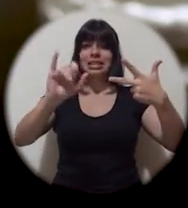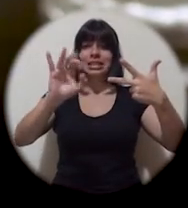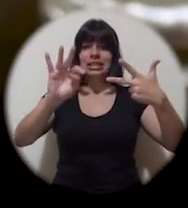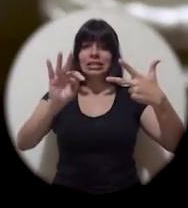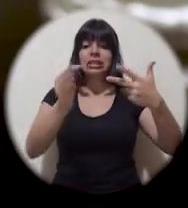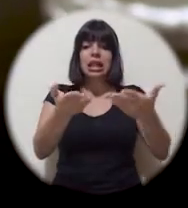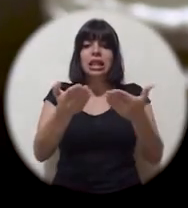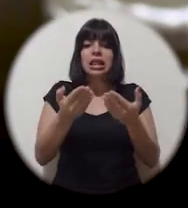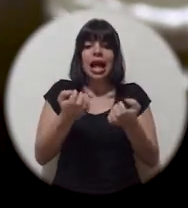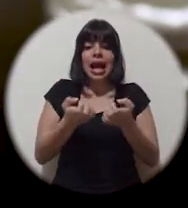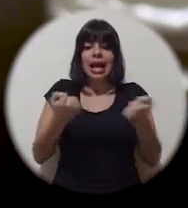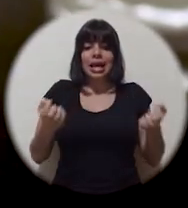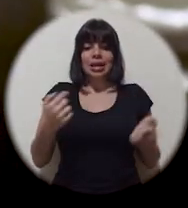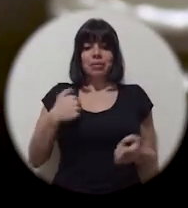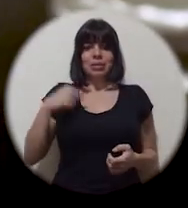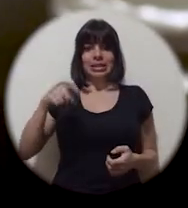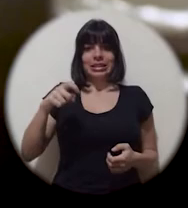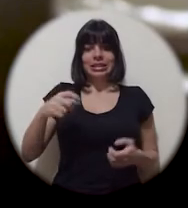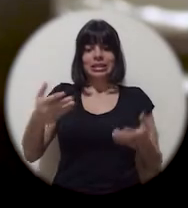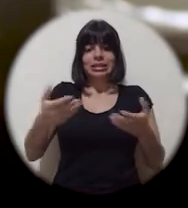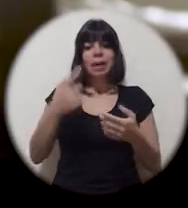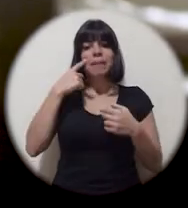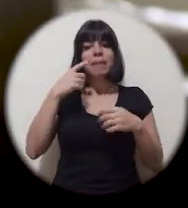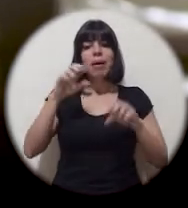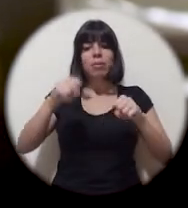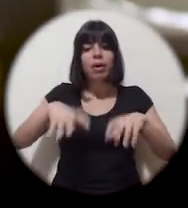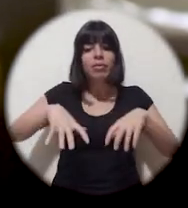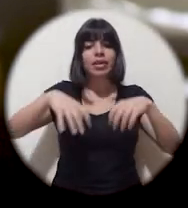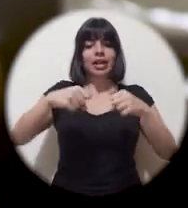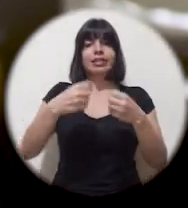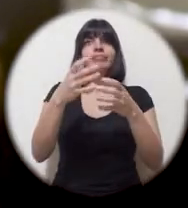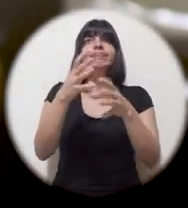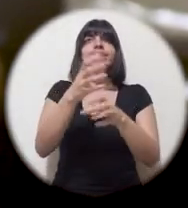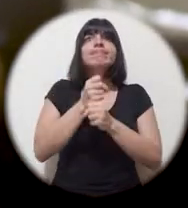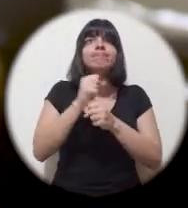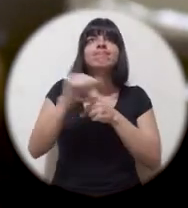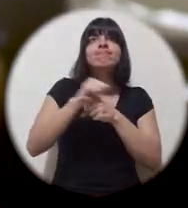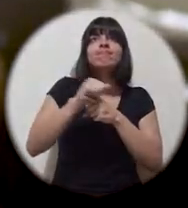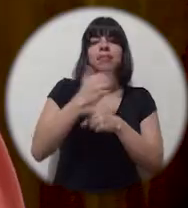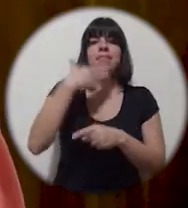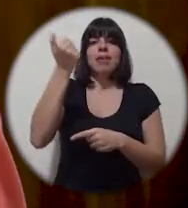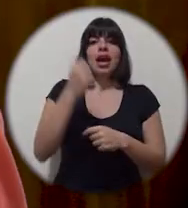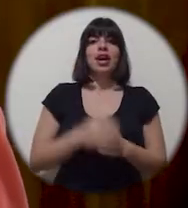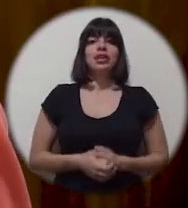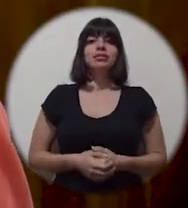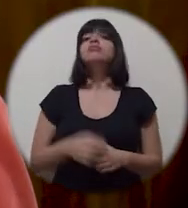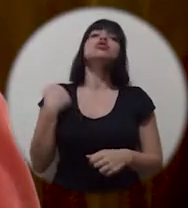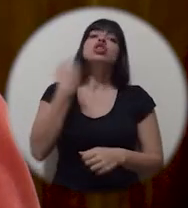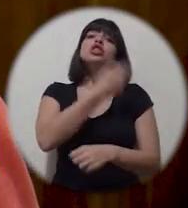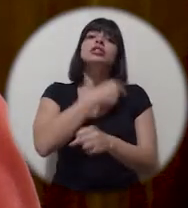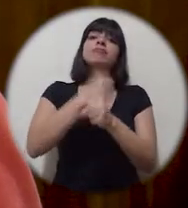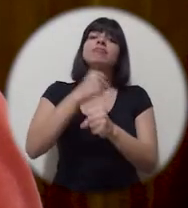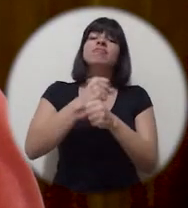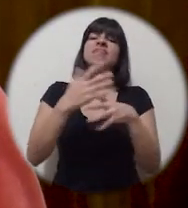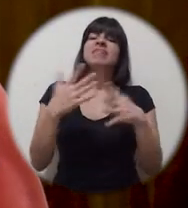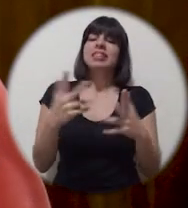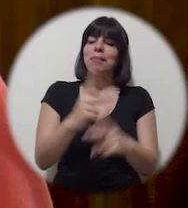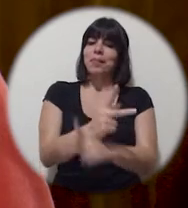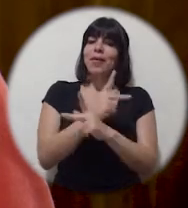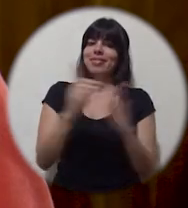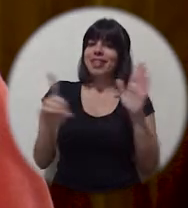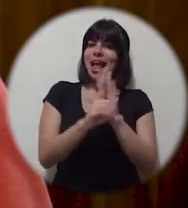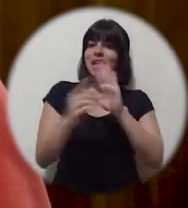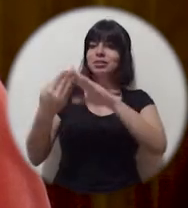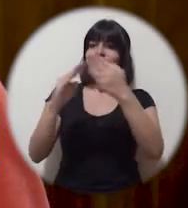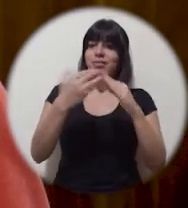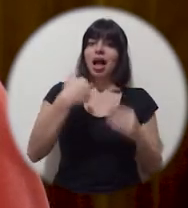de darnos el equipo necesario para poder llevar a cabo esta capacitación de la mejor manera. Trabajamos en la protección de los derechos de la